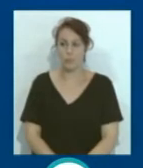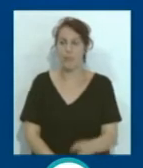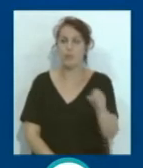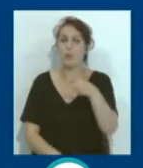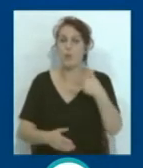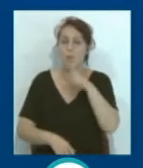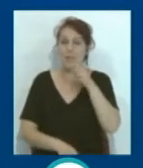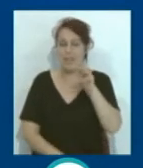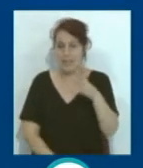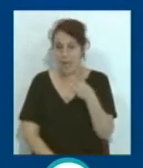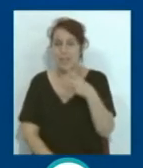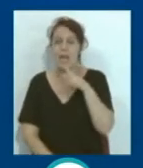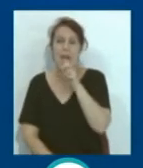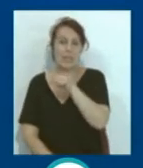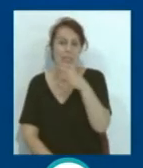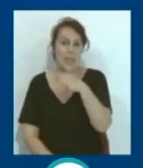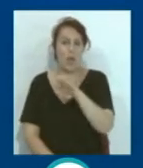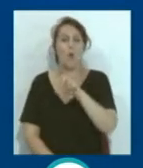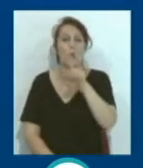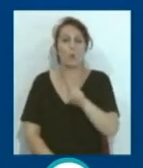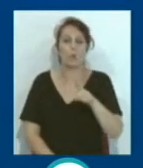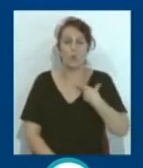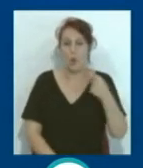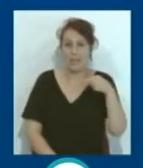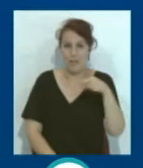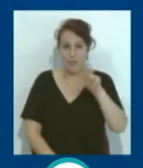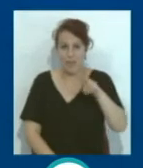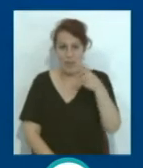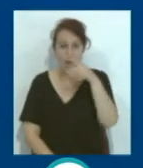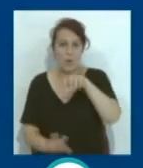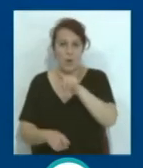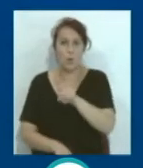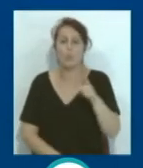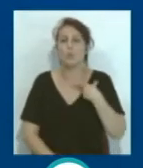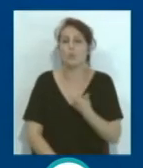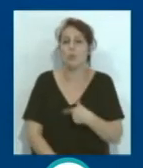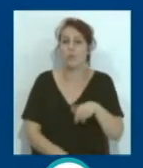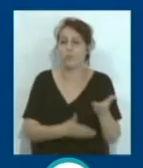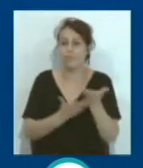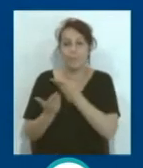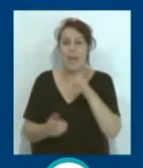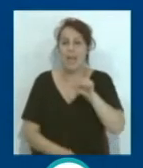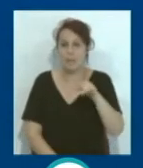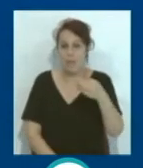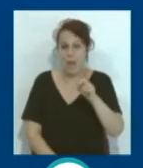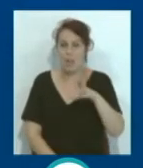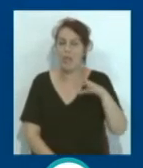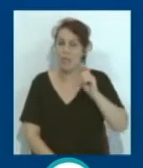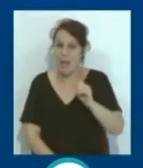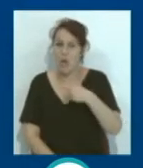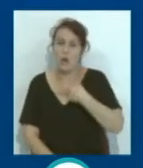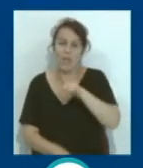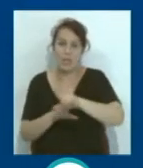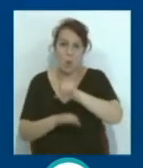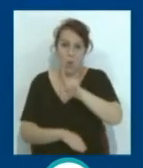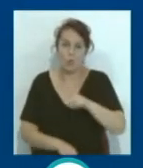Resultados... ...Huesca 3, Elche 1... ...Getafe 0, Cádiz 1... ...Atlético de Bilbao 0, Deportivo Alavés 0... ...Eibar 0, Levante 1...